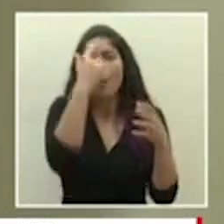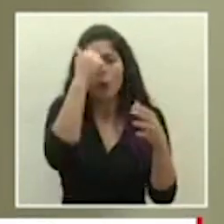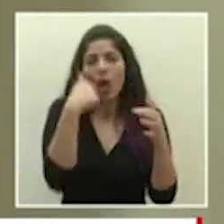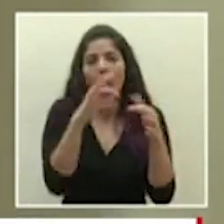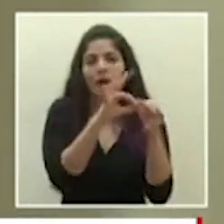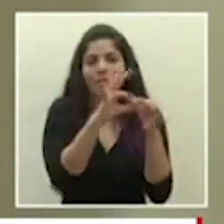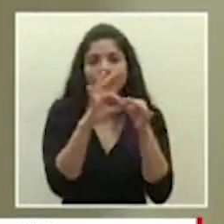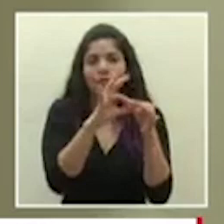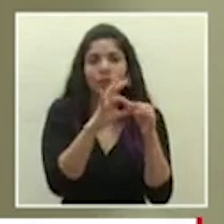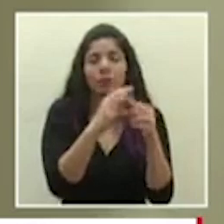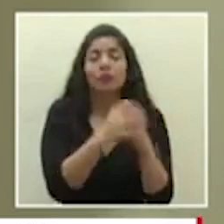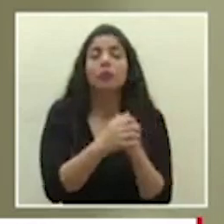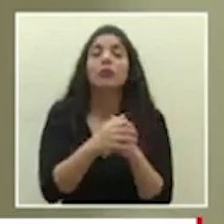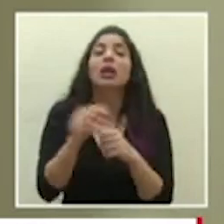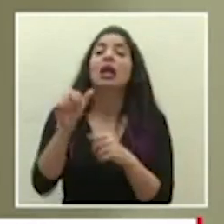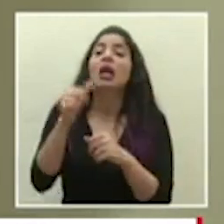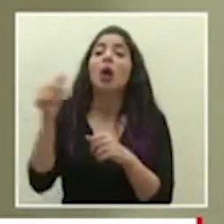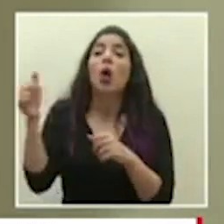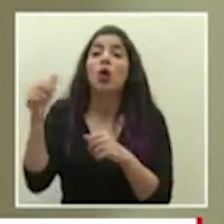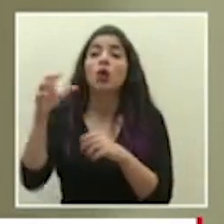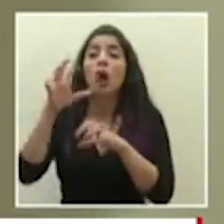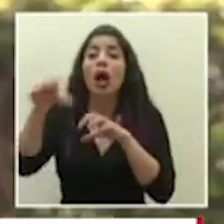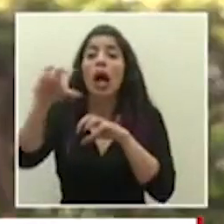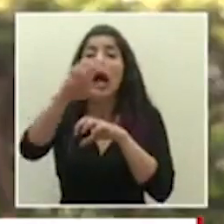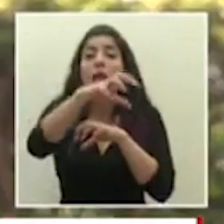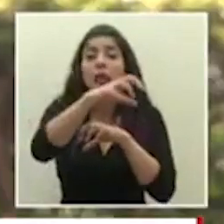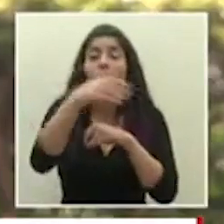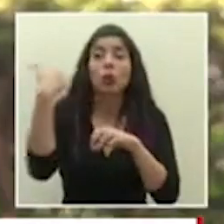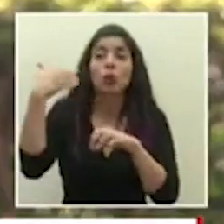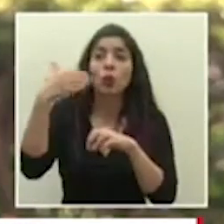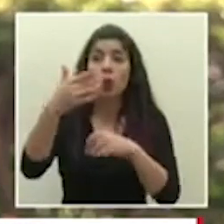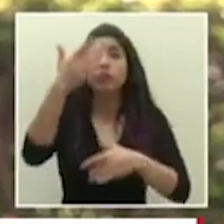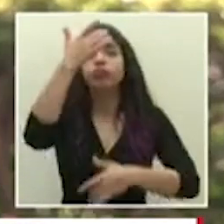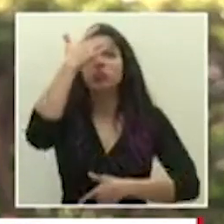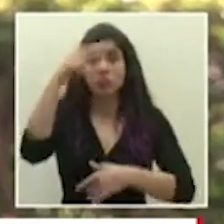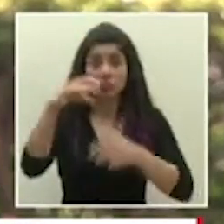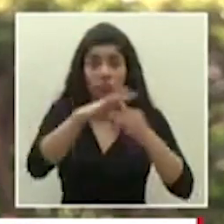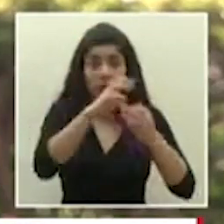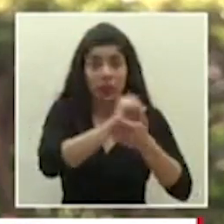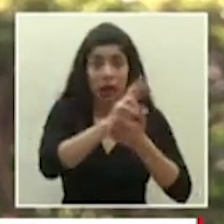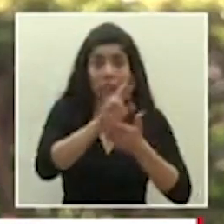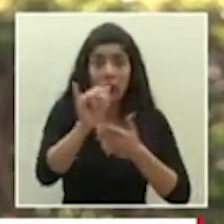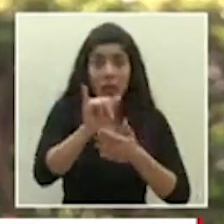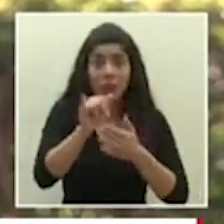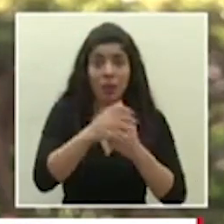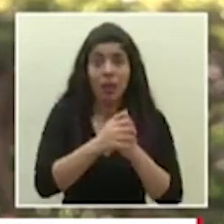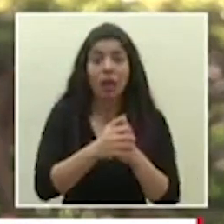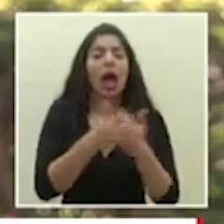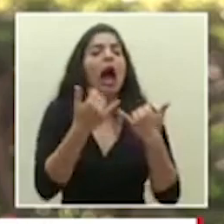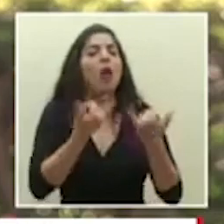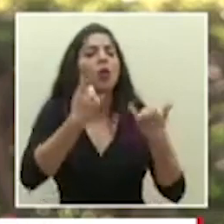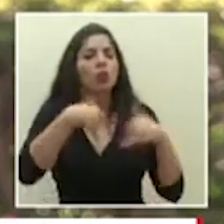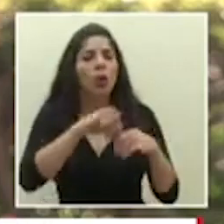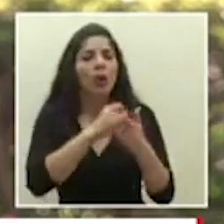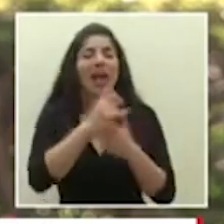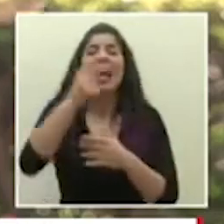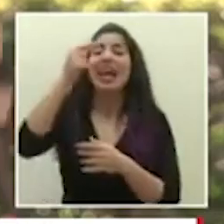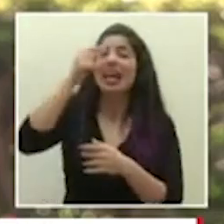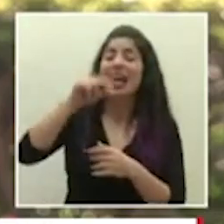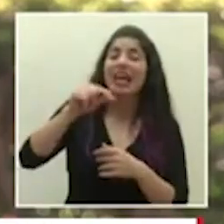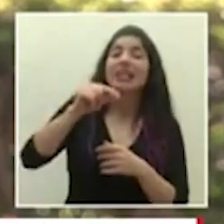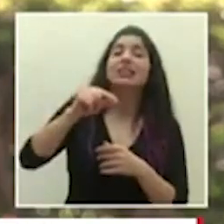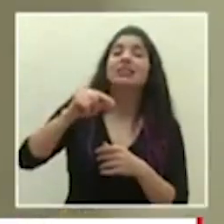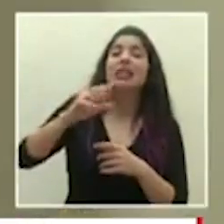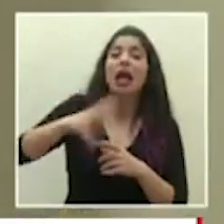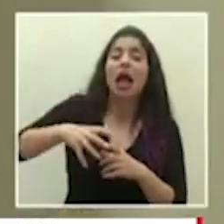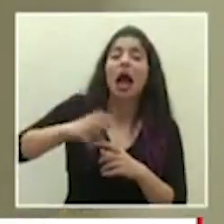ellos y con los factores cercanos que también volvieron a registrar casos después de muchos días ¿están relacionados con San Ramón? Estamos investigando Grecia, Naranjo, Sarcero